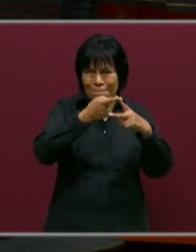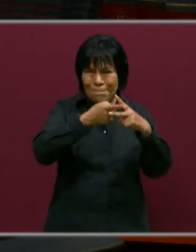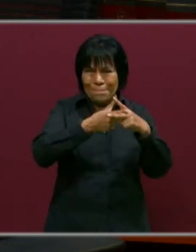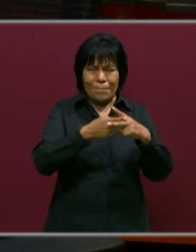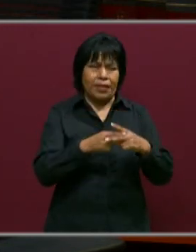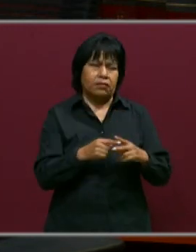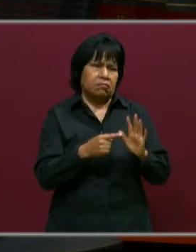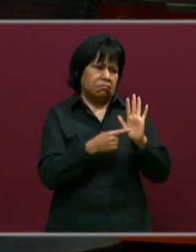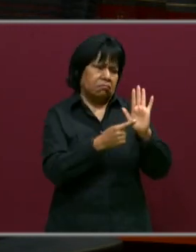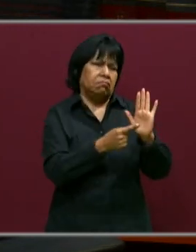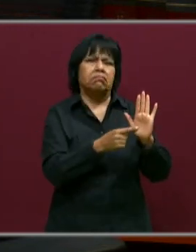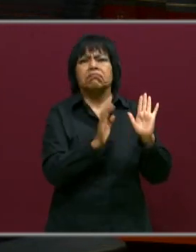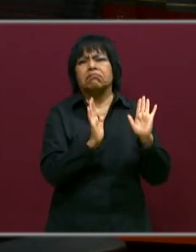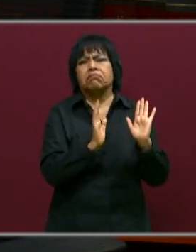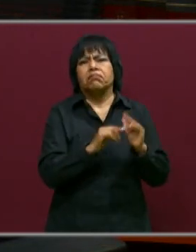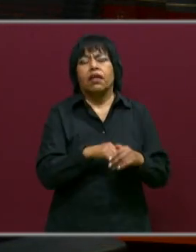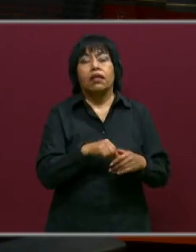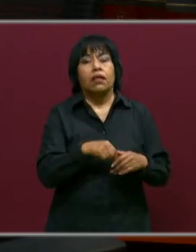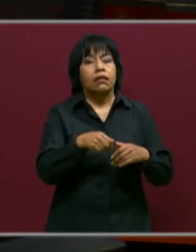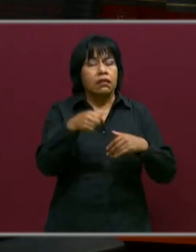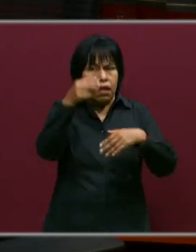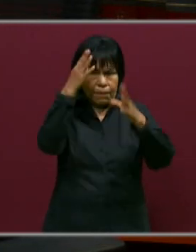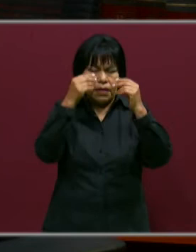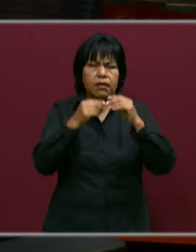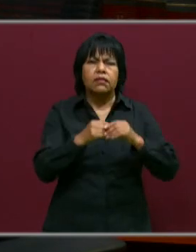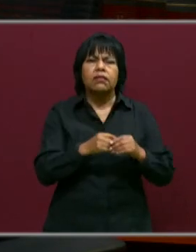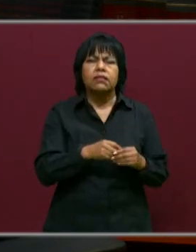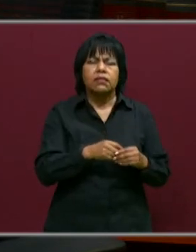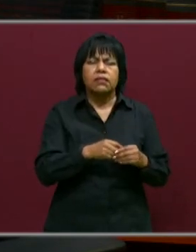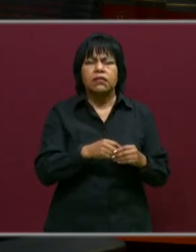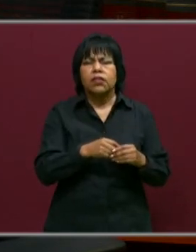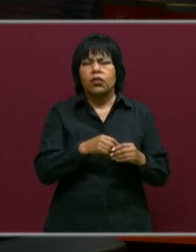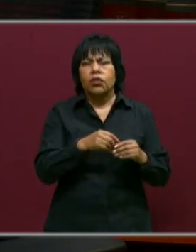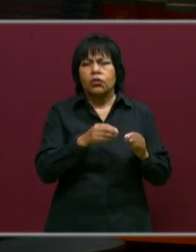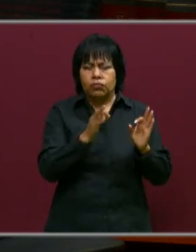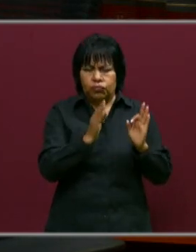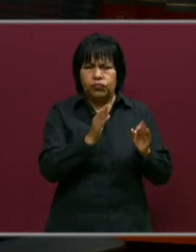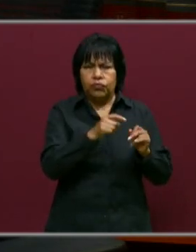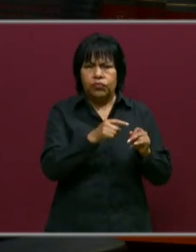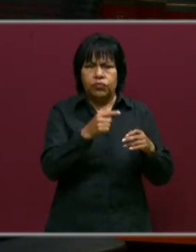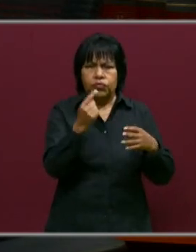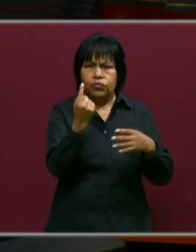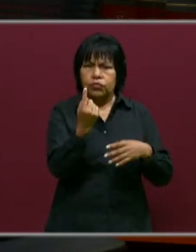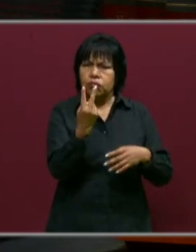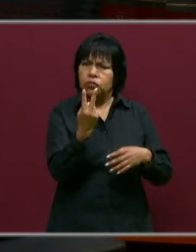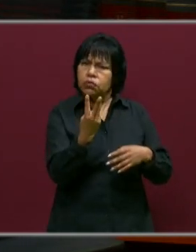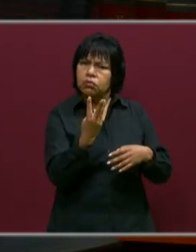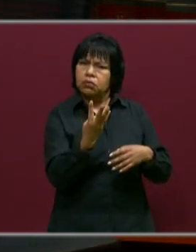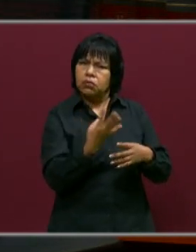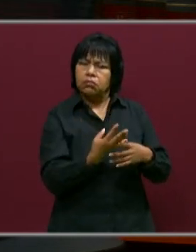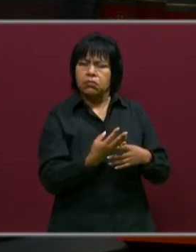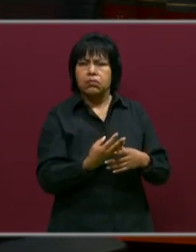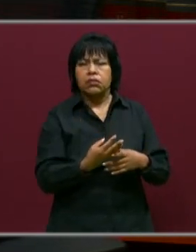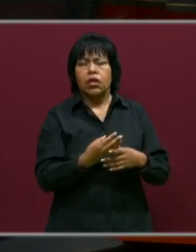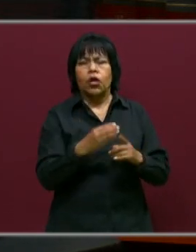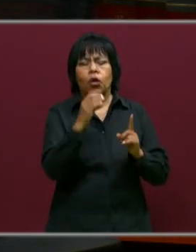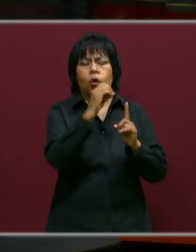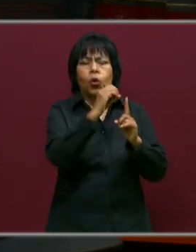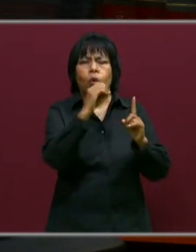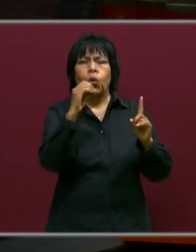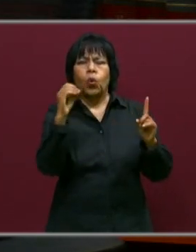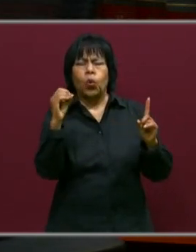y que hay aprendizajes esperados específicos del conteo, de clasificación, de